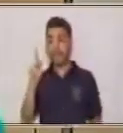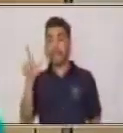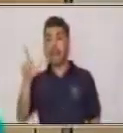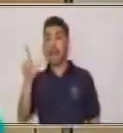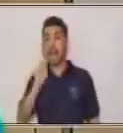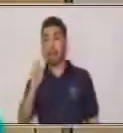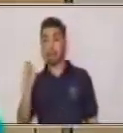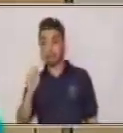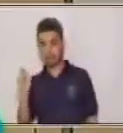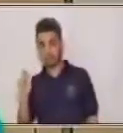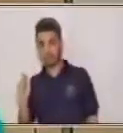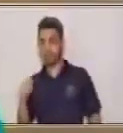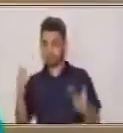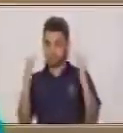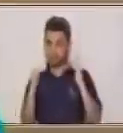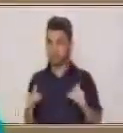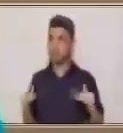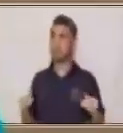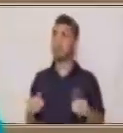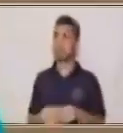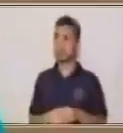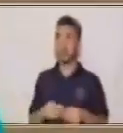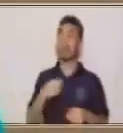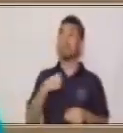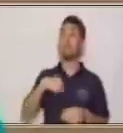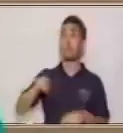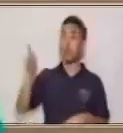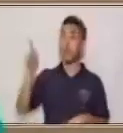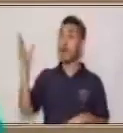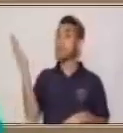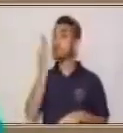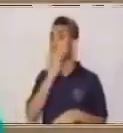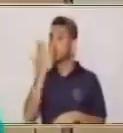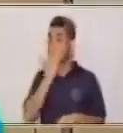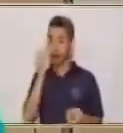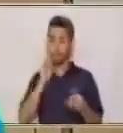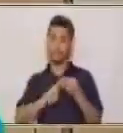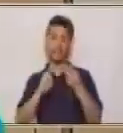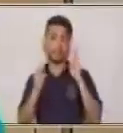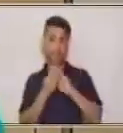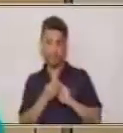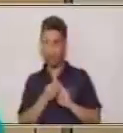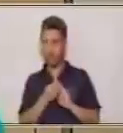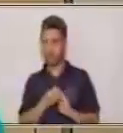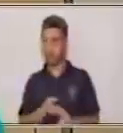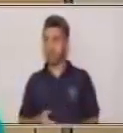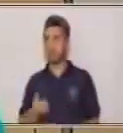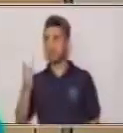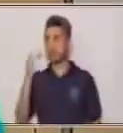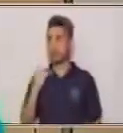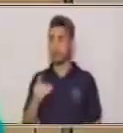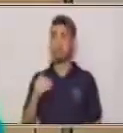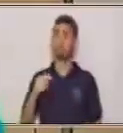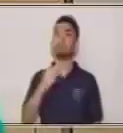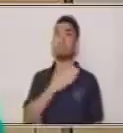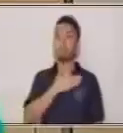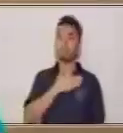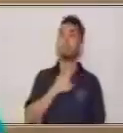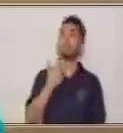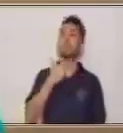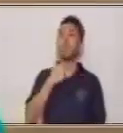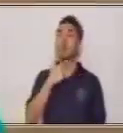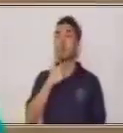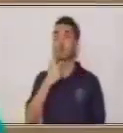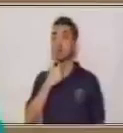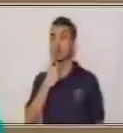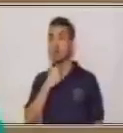Voy a estudiar matemáticas. Me gusta el café. Me